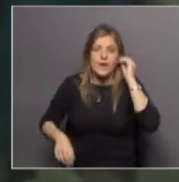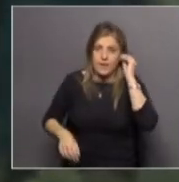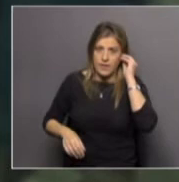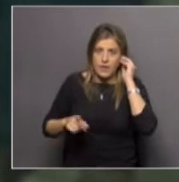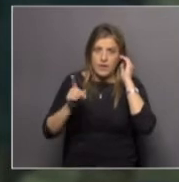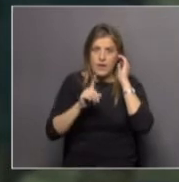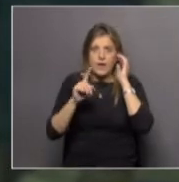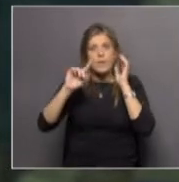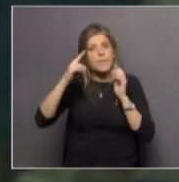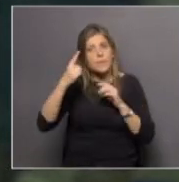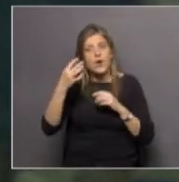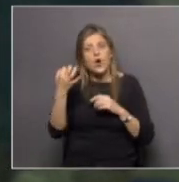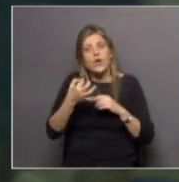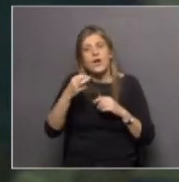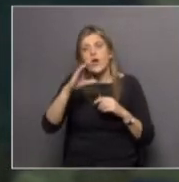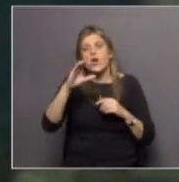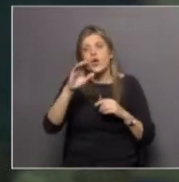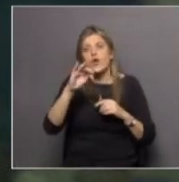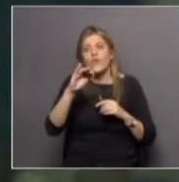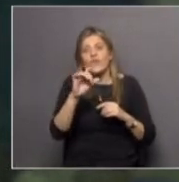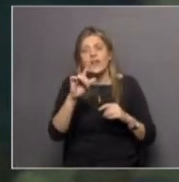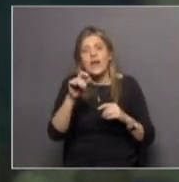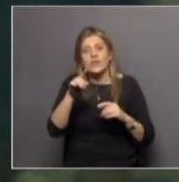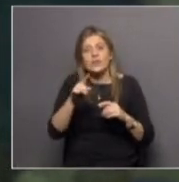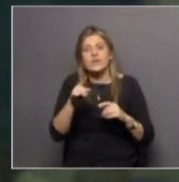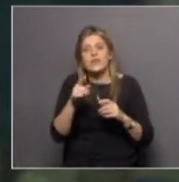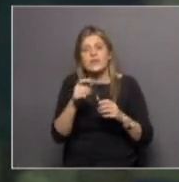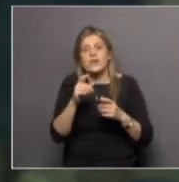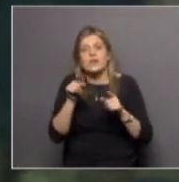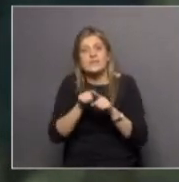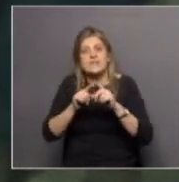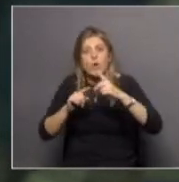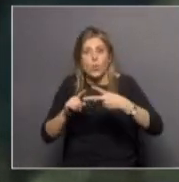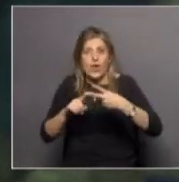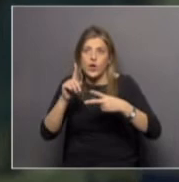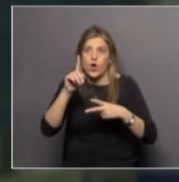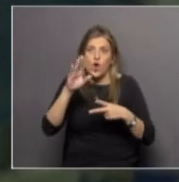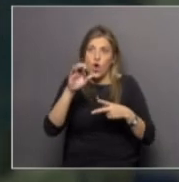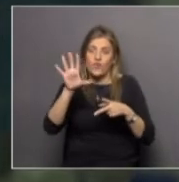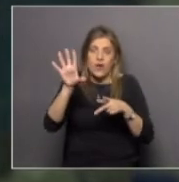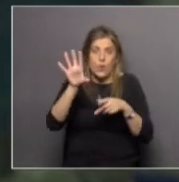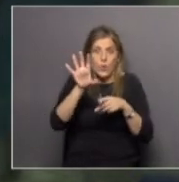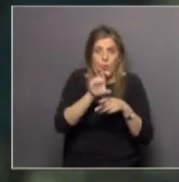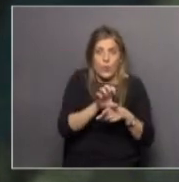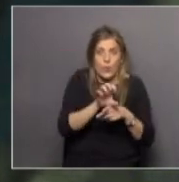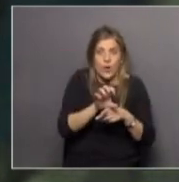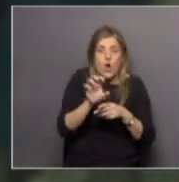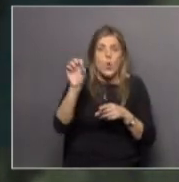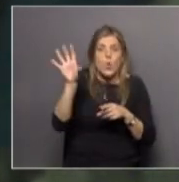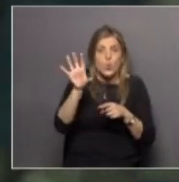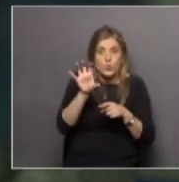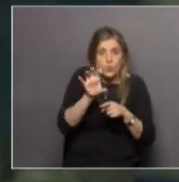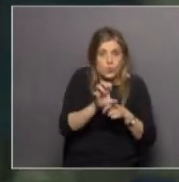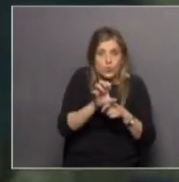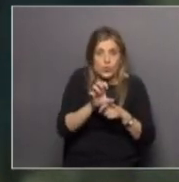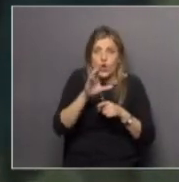en procesos secundarios. La clorofila florece. Eso es un proceso secundario, quiere decir, la clorofila toma la luz que le